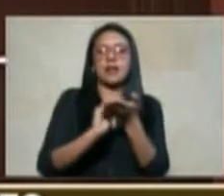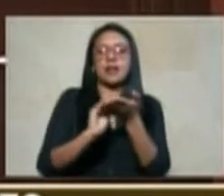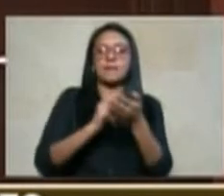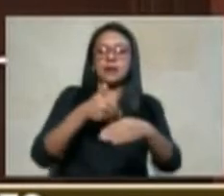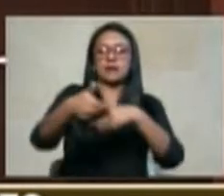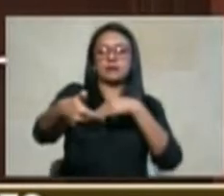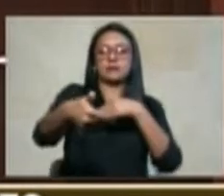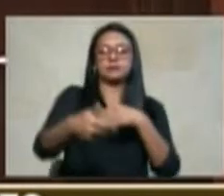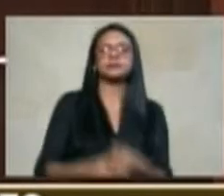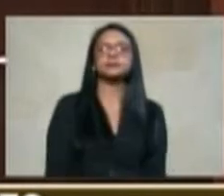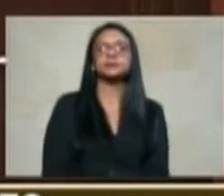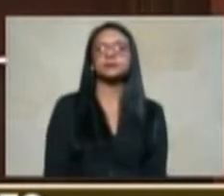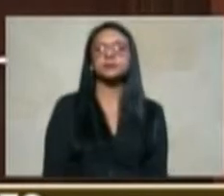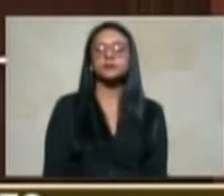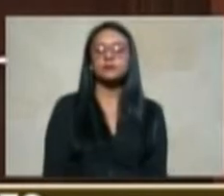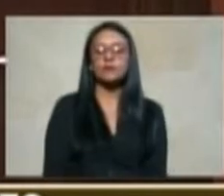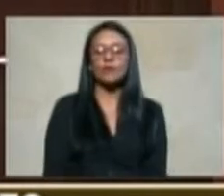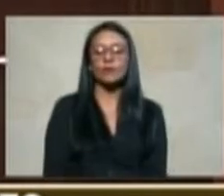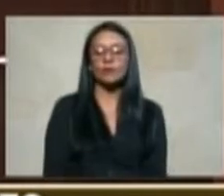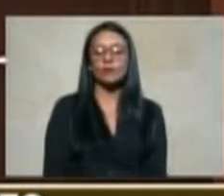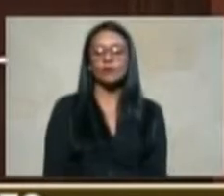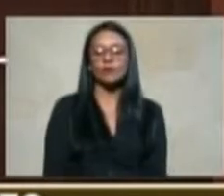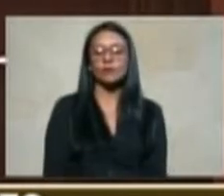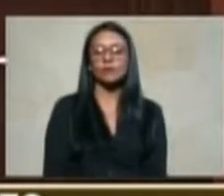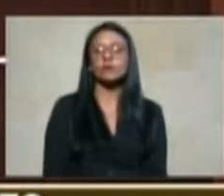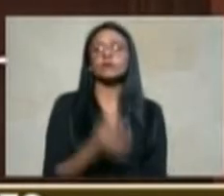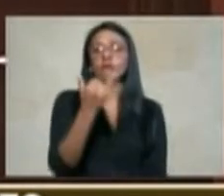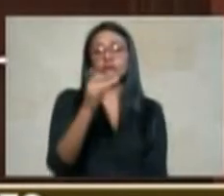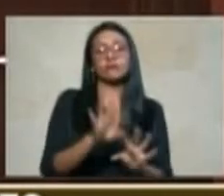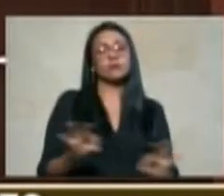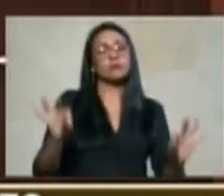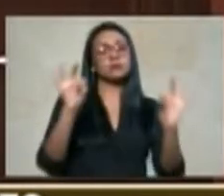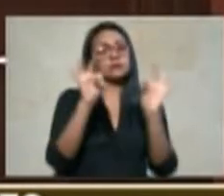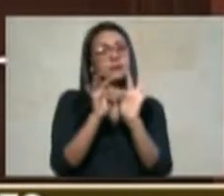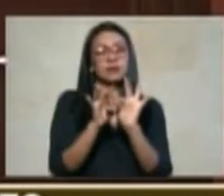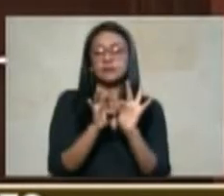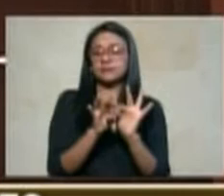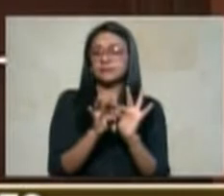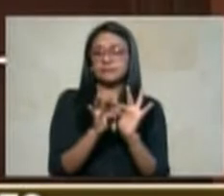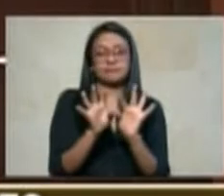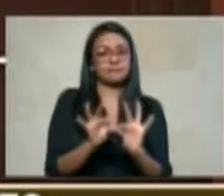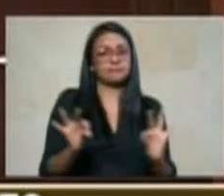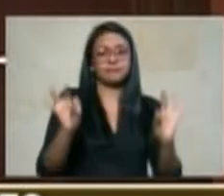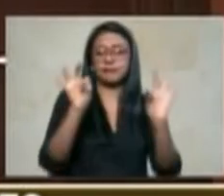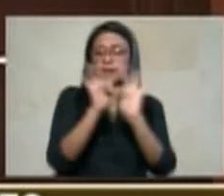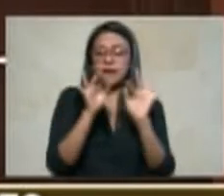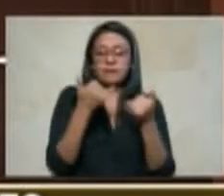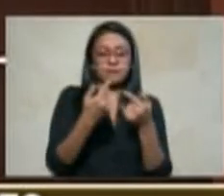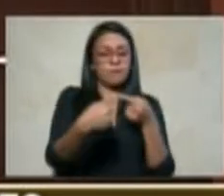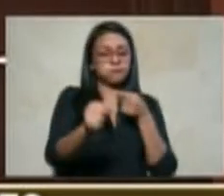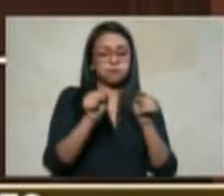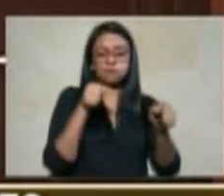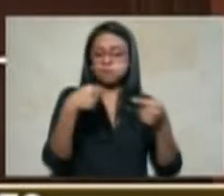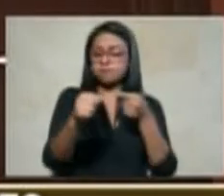dato también estadístico que me parece importantísimo para este debate y para la opinión pública